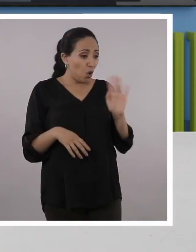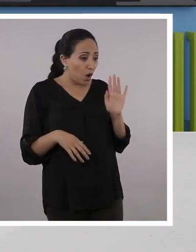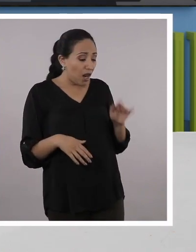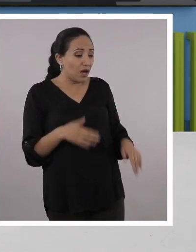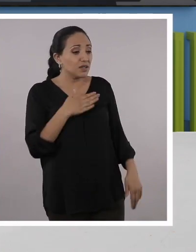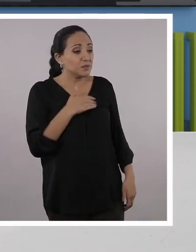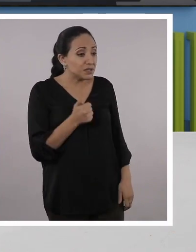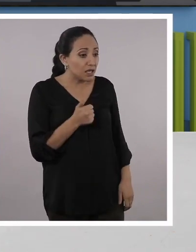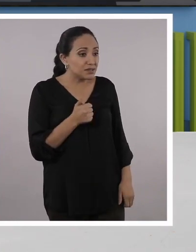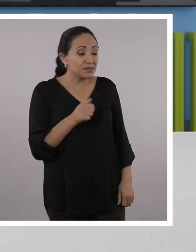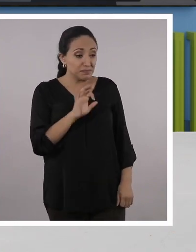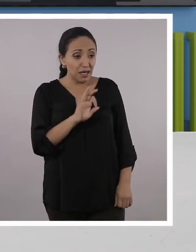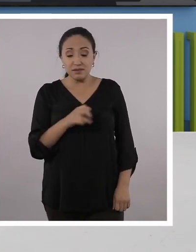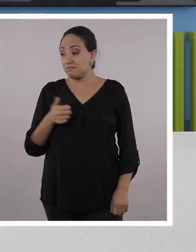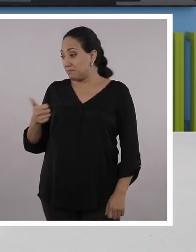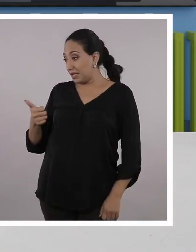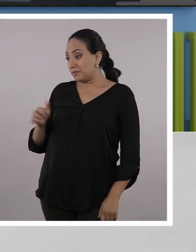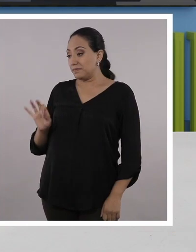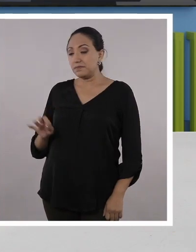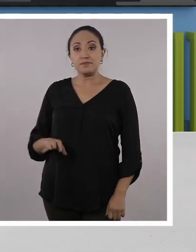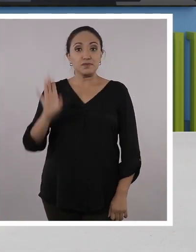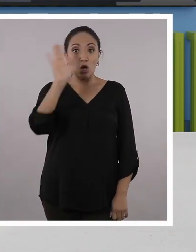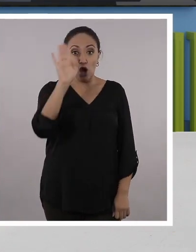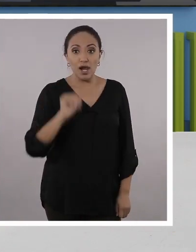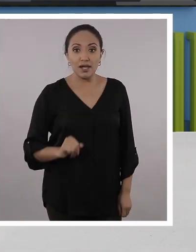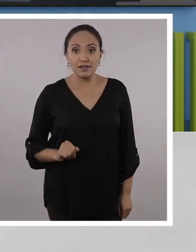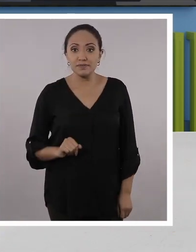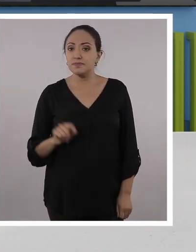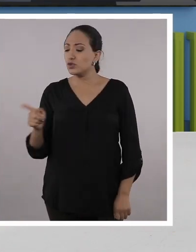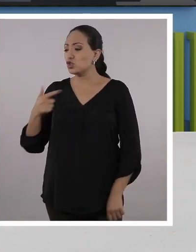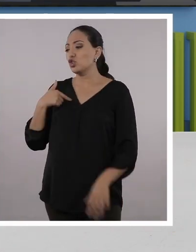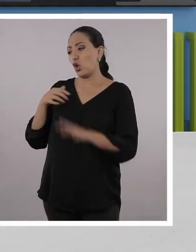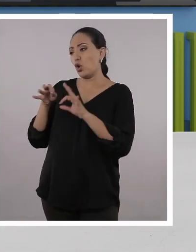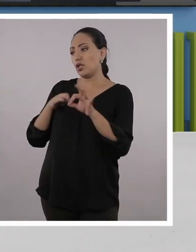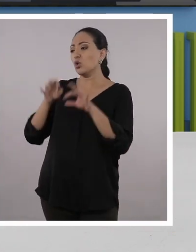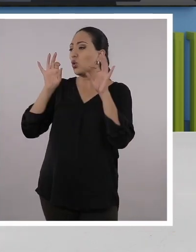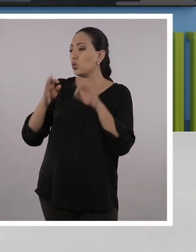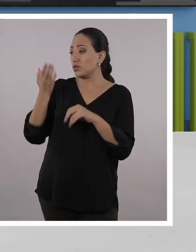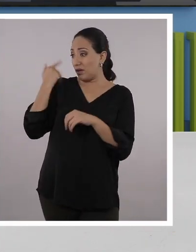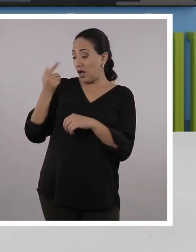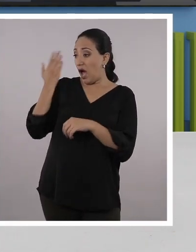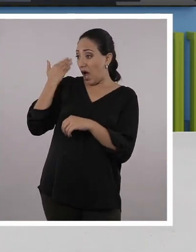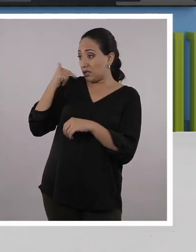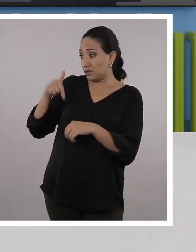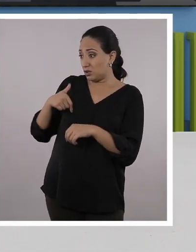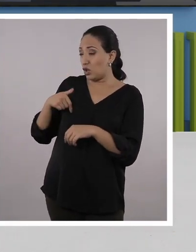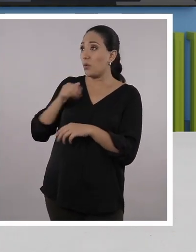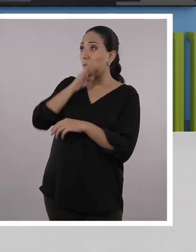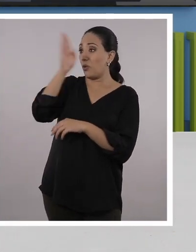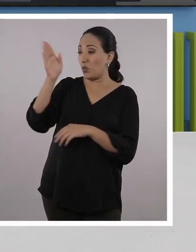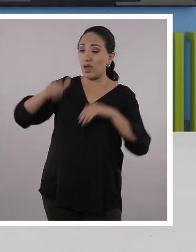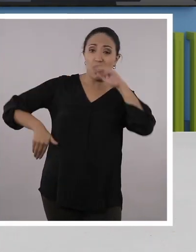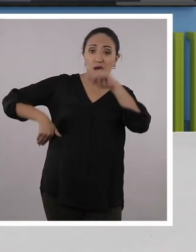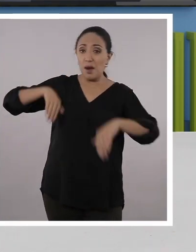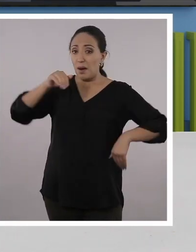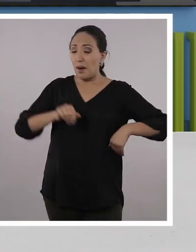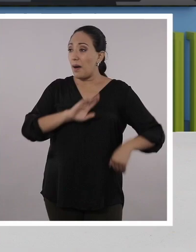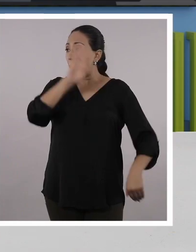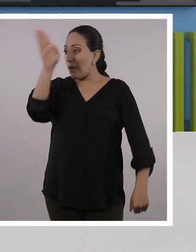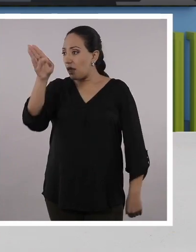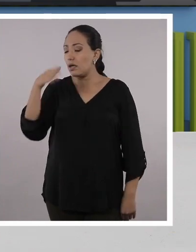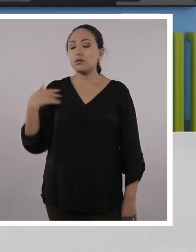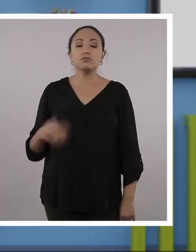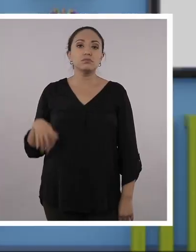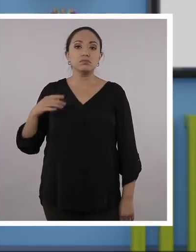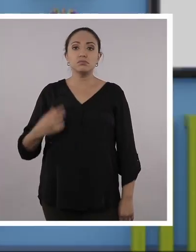¿Cómo estás? Muy bien. ¿Y tú? Bien, bien. Hola, chicos y chicas. Les estaba contando a los chicos que, como te había comentado, que el otro día me escapé un par de días de la playa.